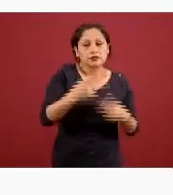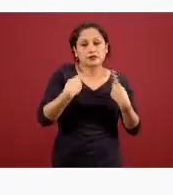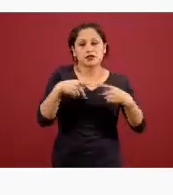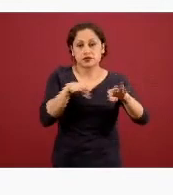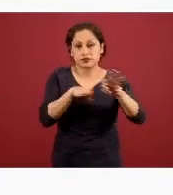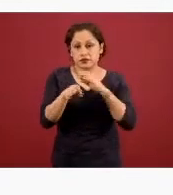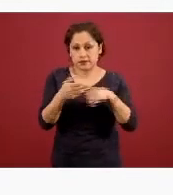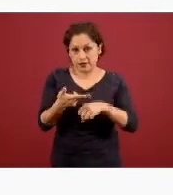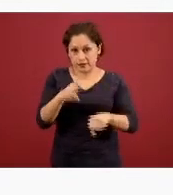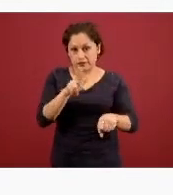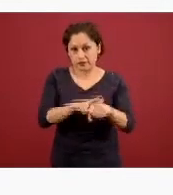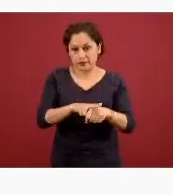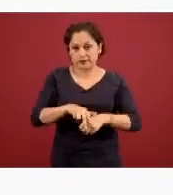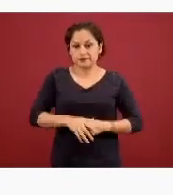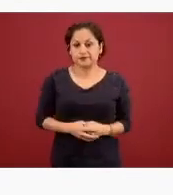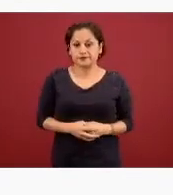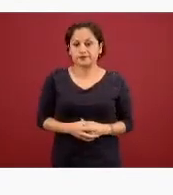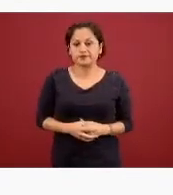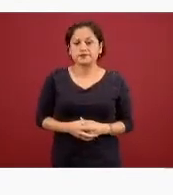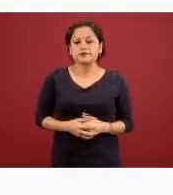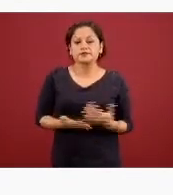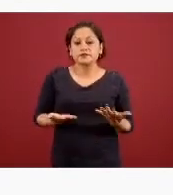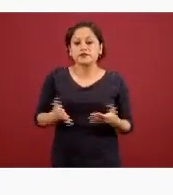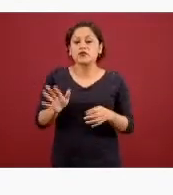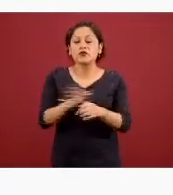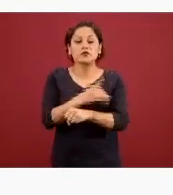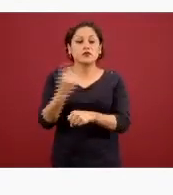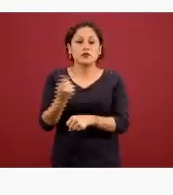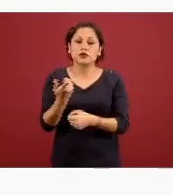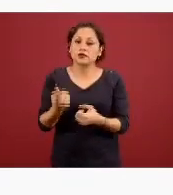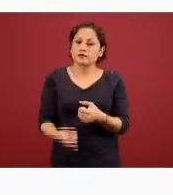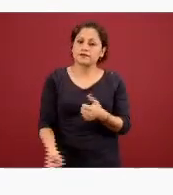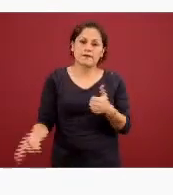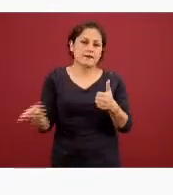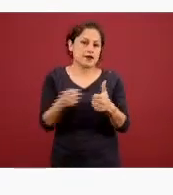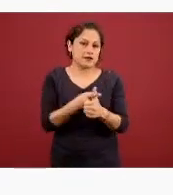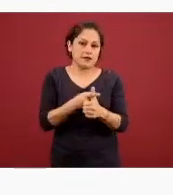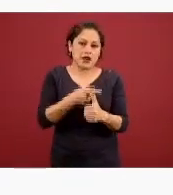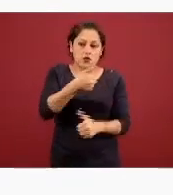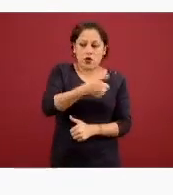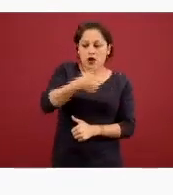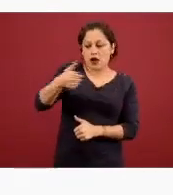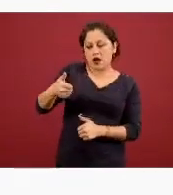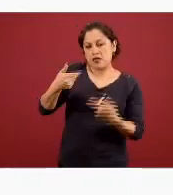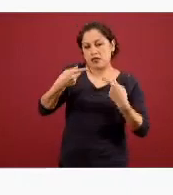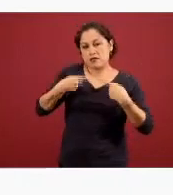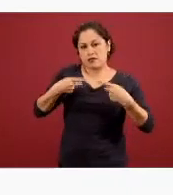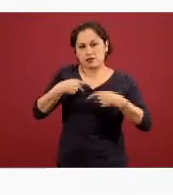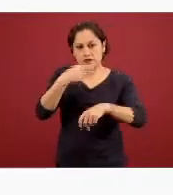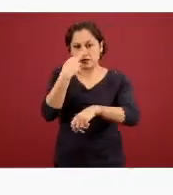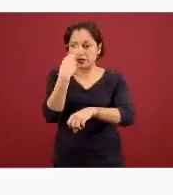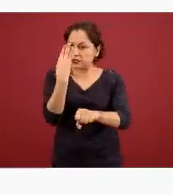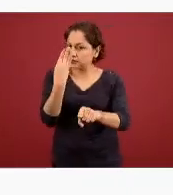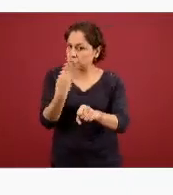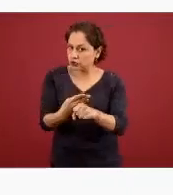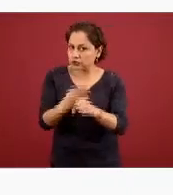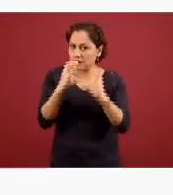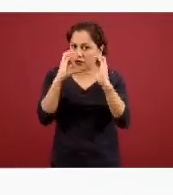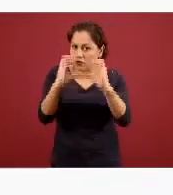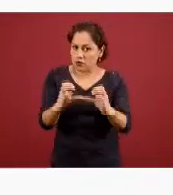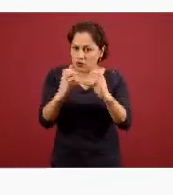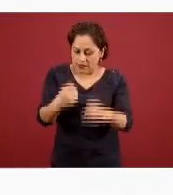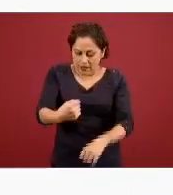respondiente. Empezando porque hay que cuidarnos nosotros como cada persona. Eso estamos haciendo una difusión del